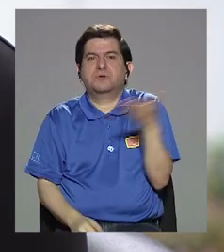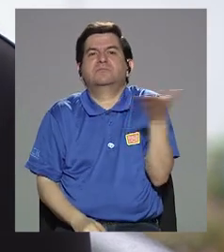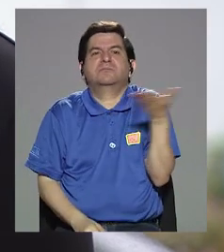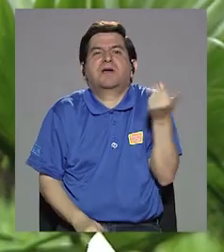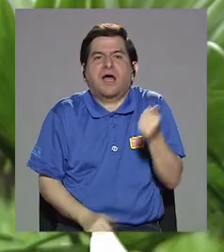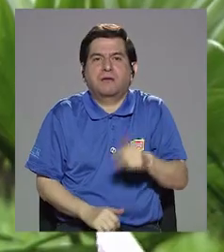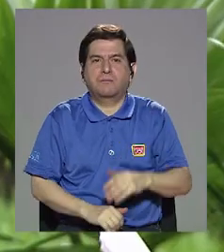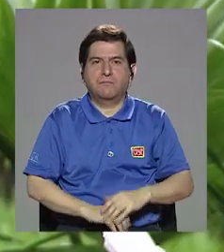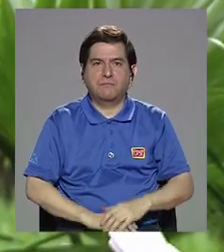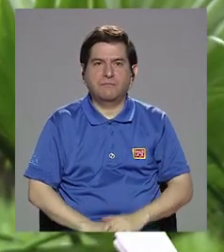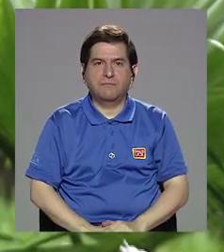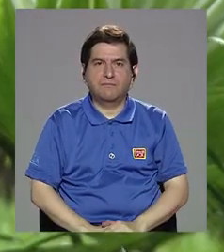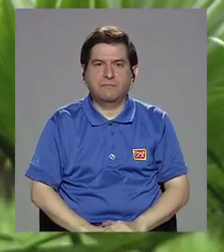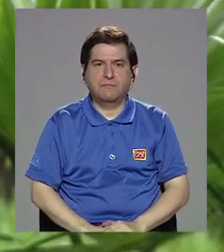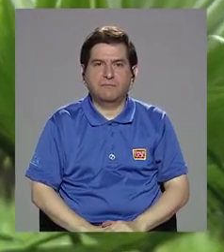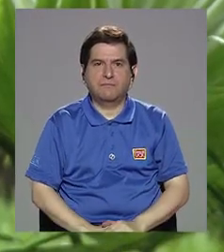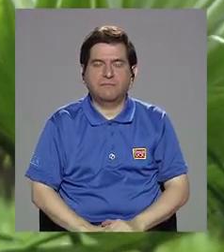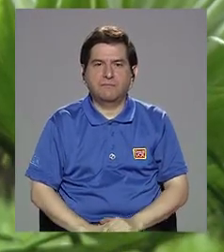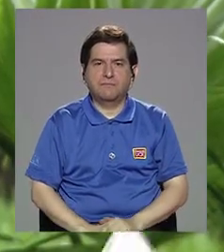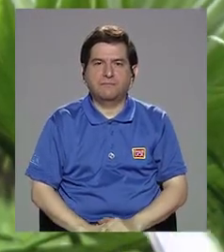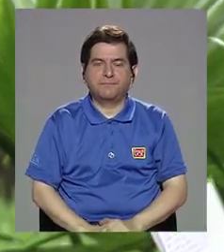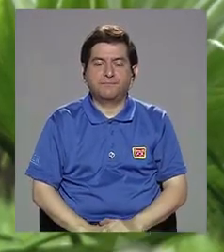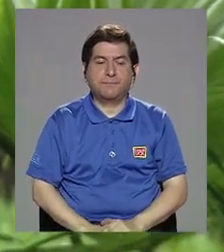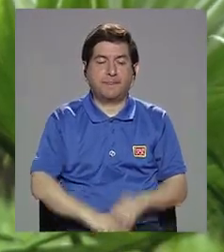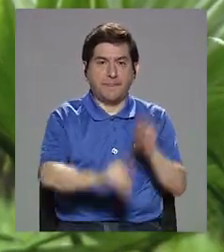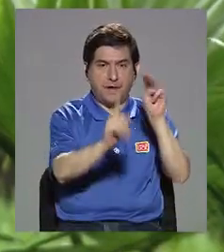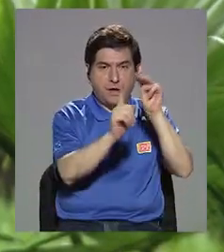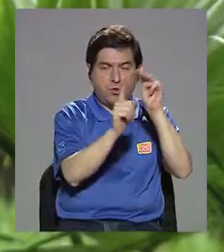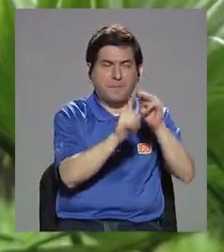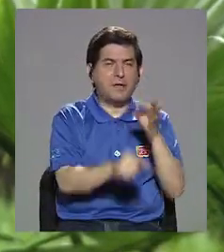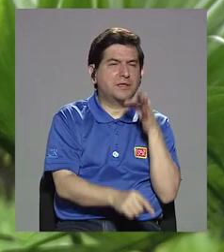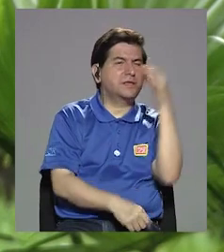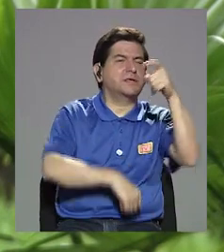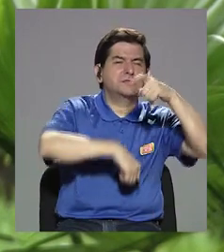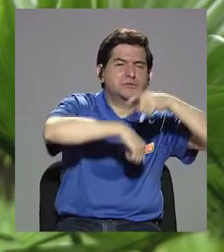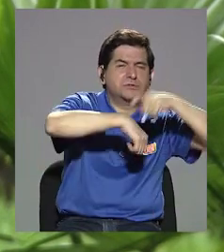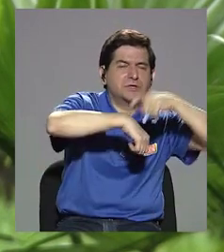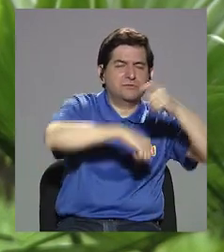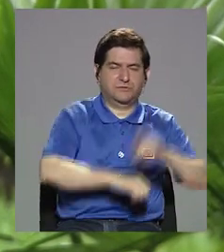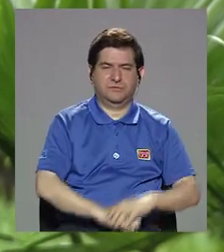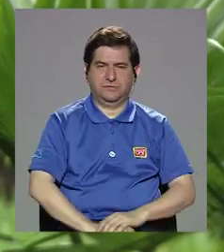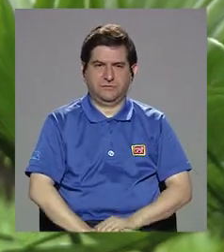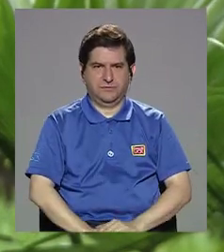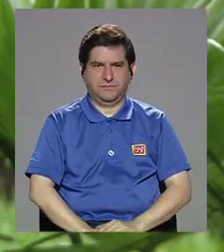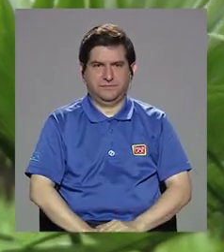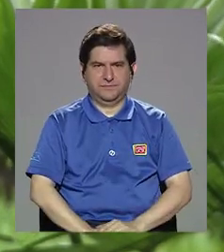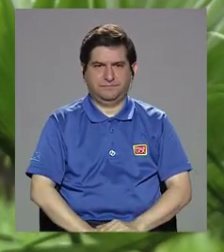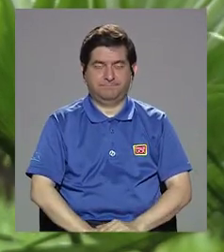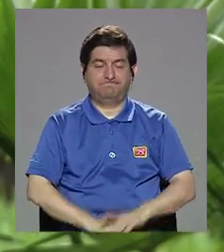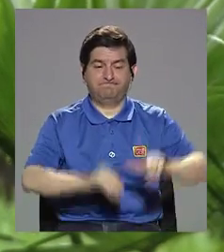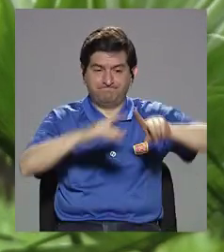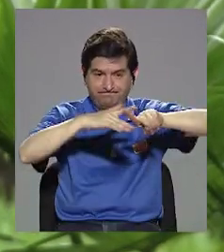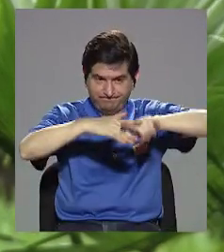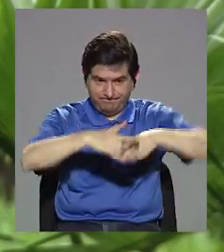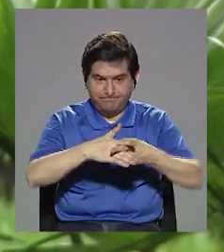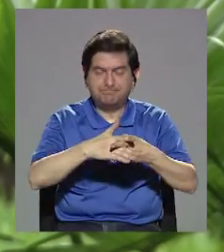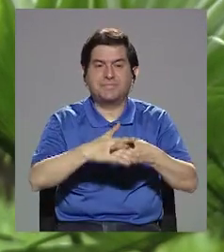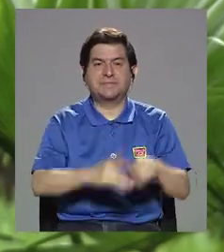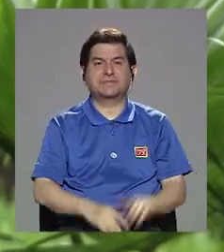Bueno, con metas a largo plazo definitivamente comenzar,